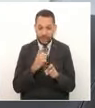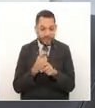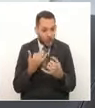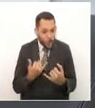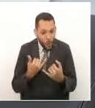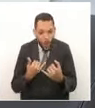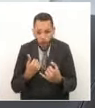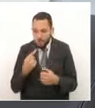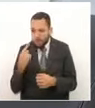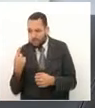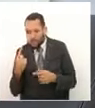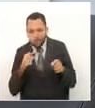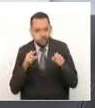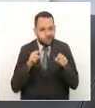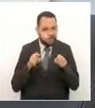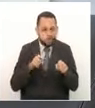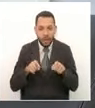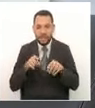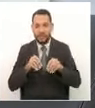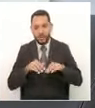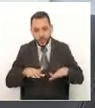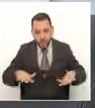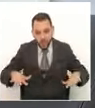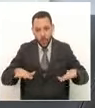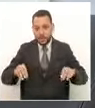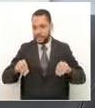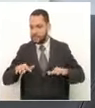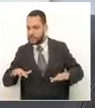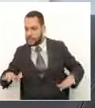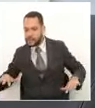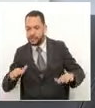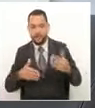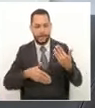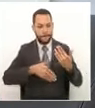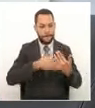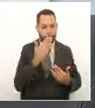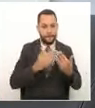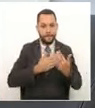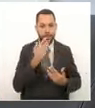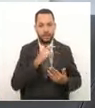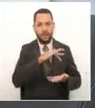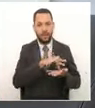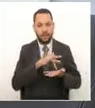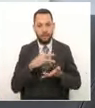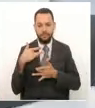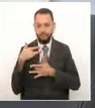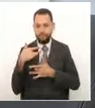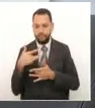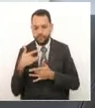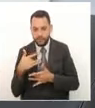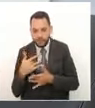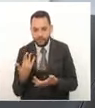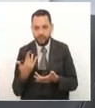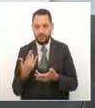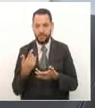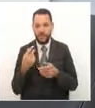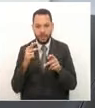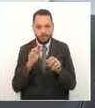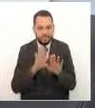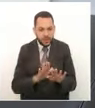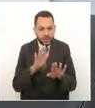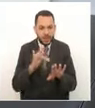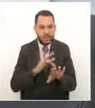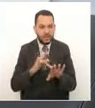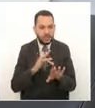el mundo entero, donde vemos que muchas regiones del país apenas se están empezando a acudir a la solidaridad de los habitantes. En Risaralda